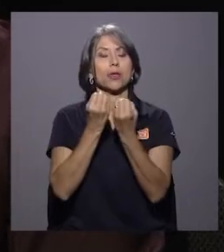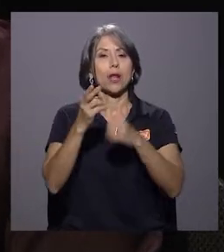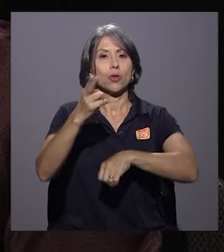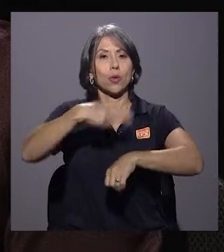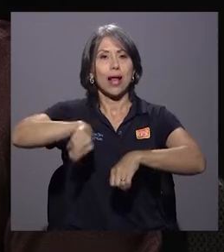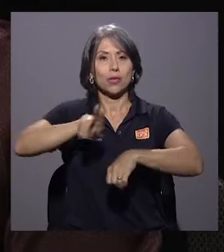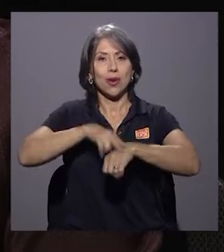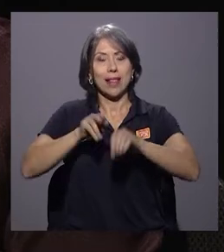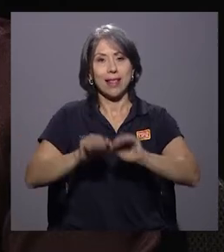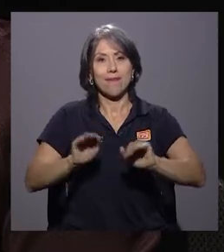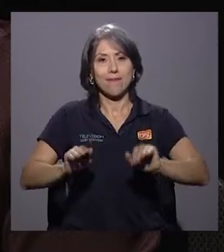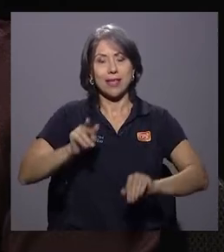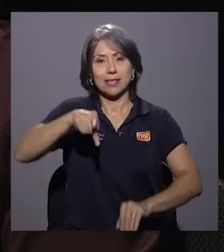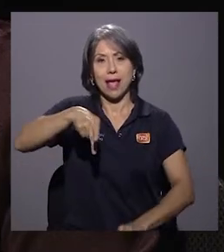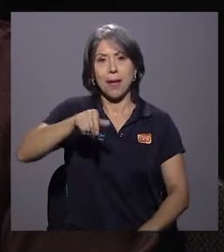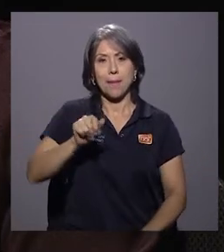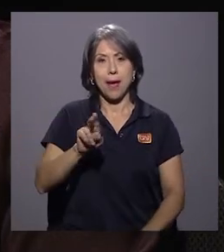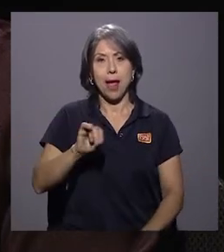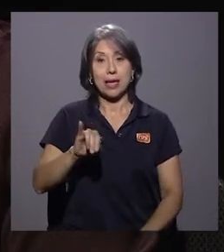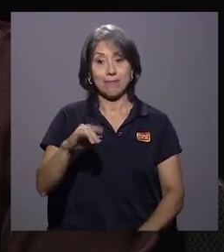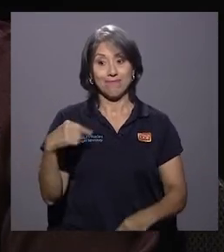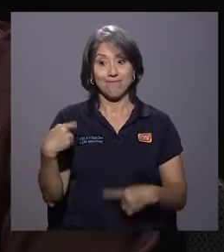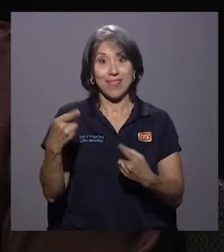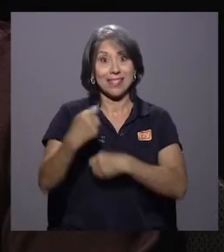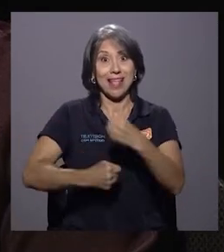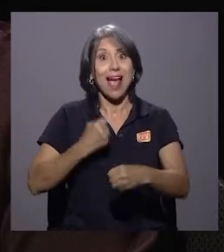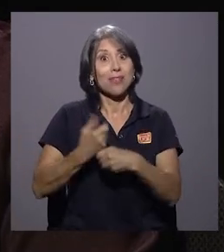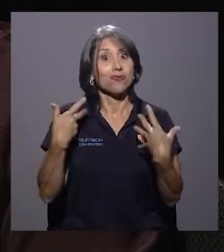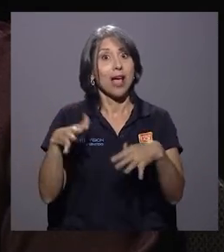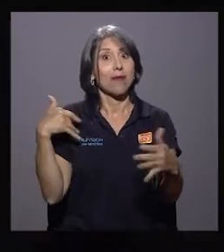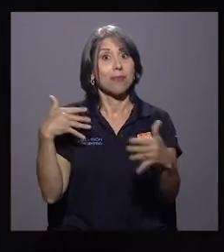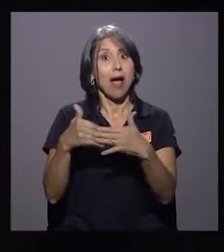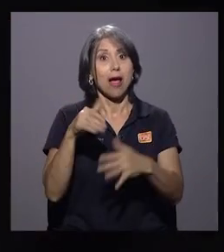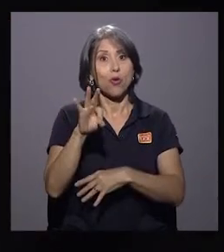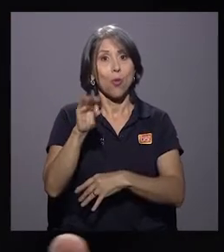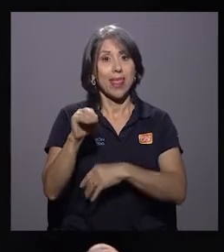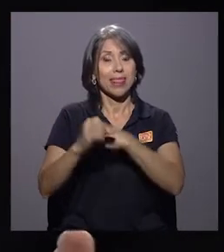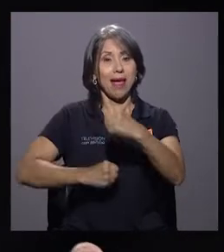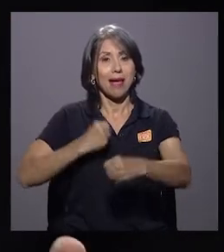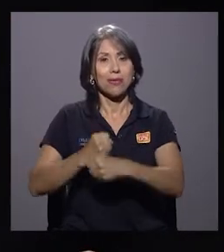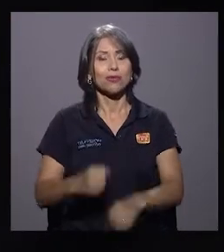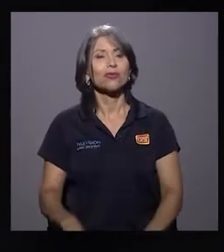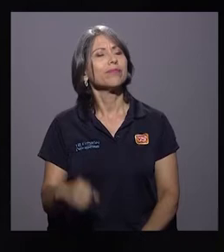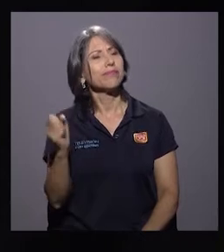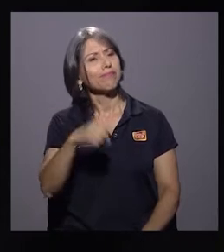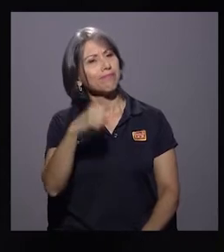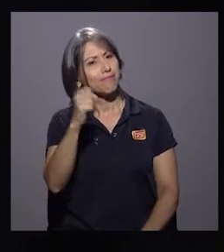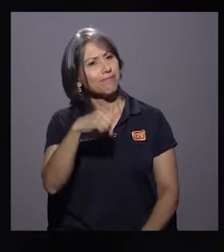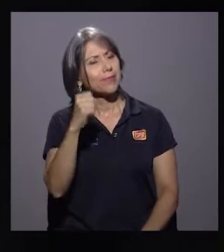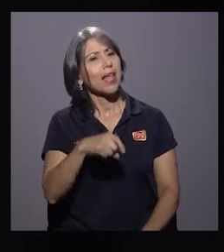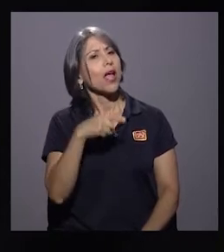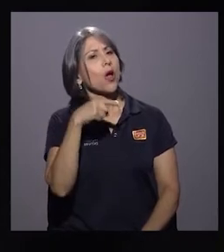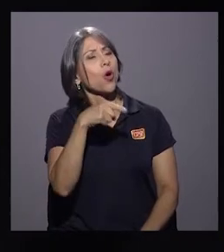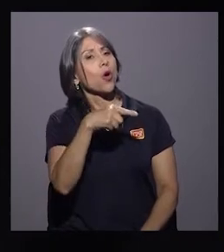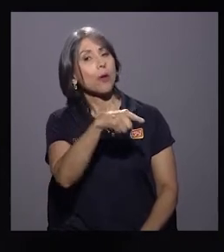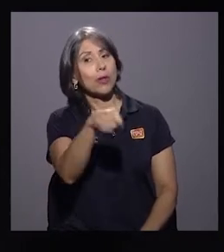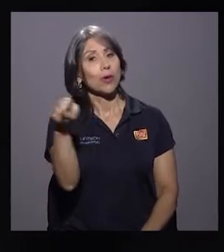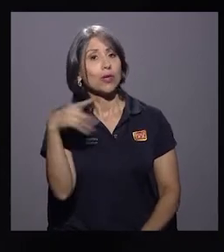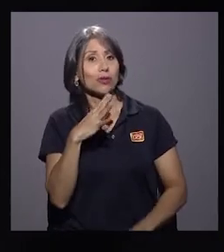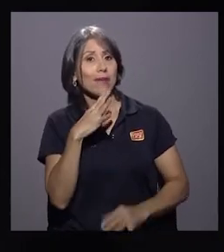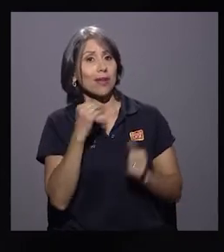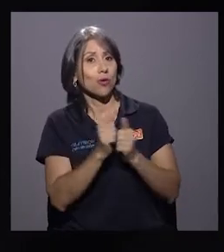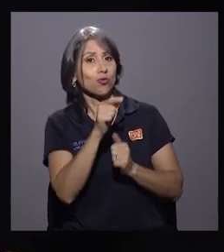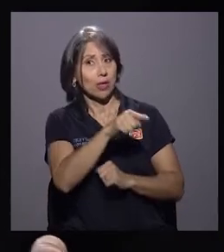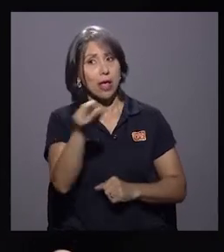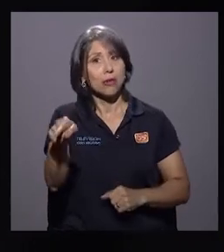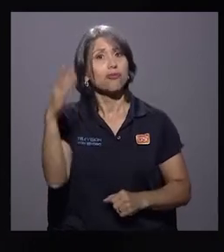cara a que va a cumplir 90 años este año. Así es. ¿Son conscientes en estas reflexiones que tienen con usted de todo lo grave